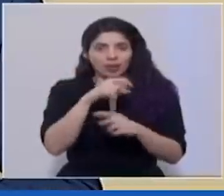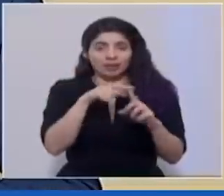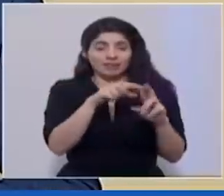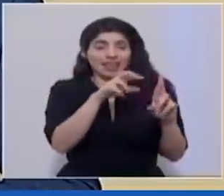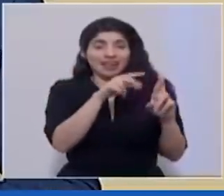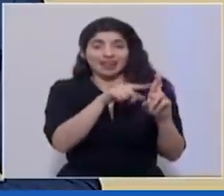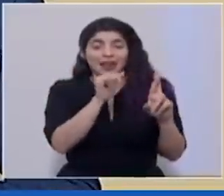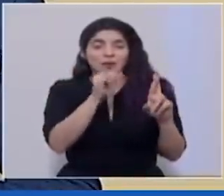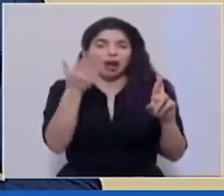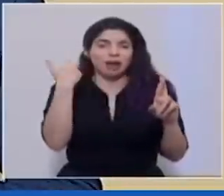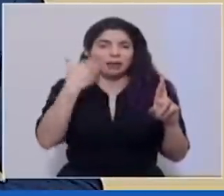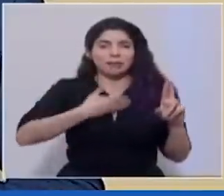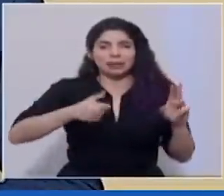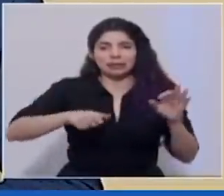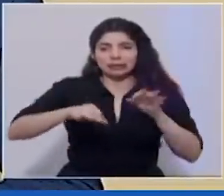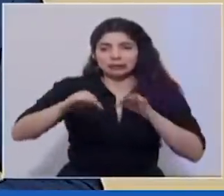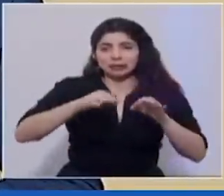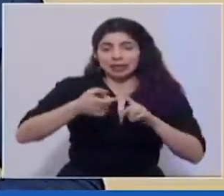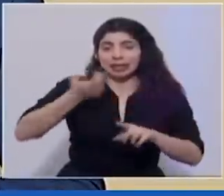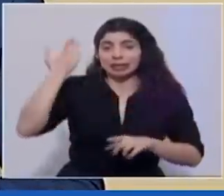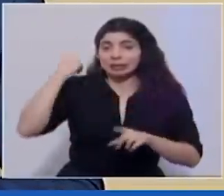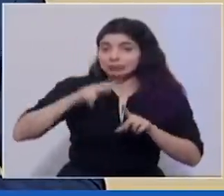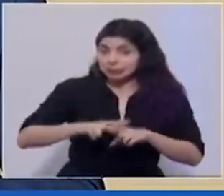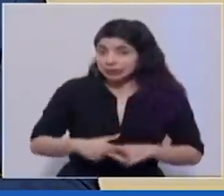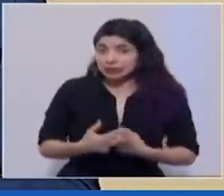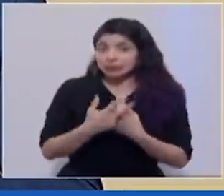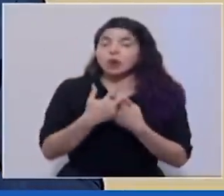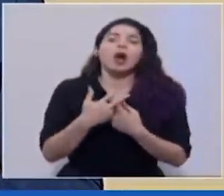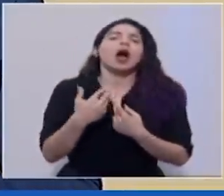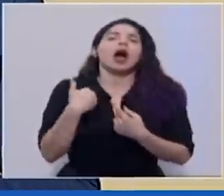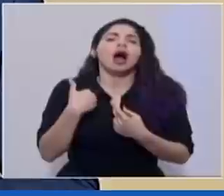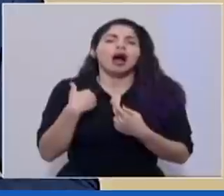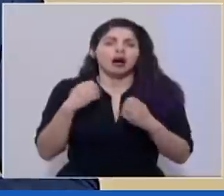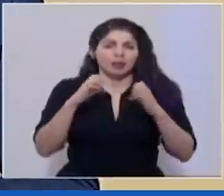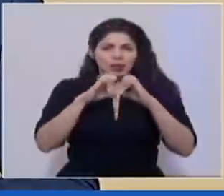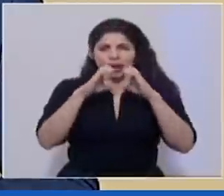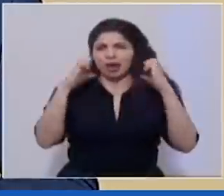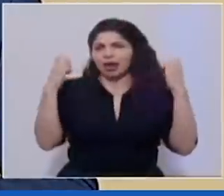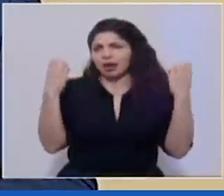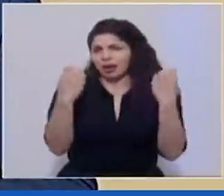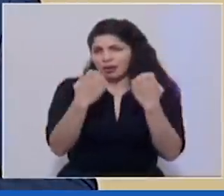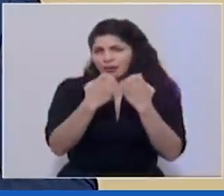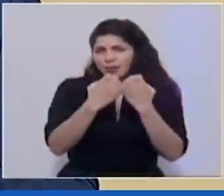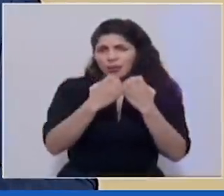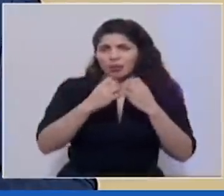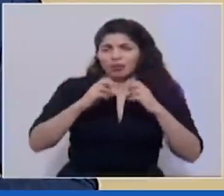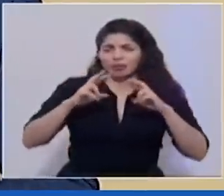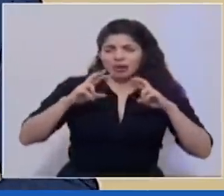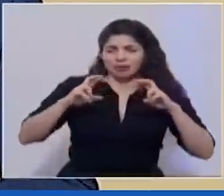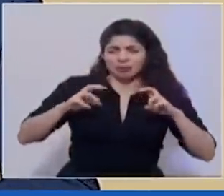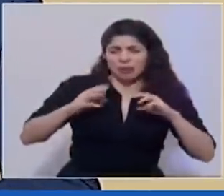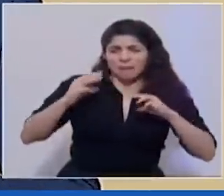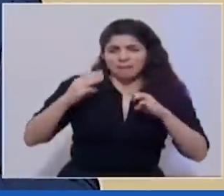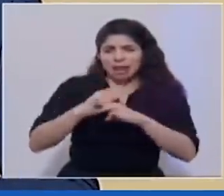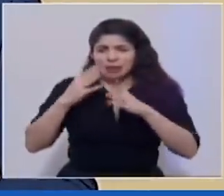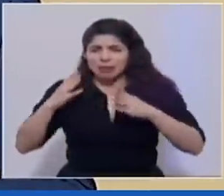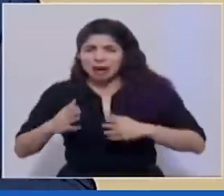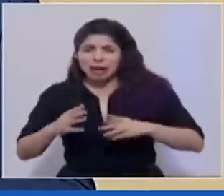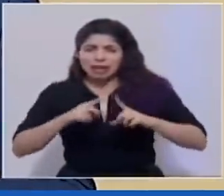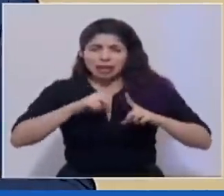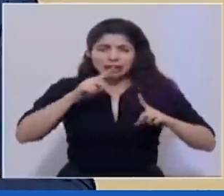explicaba el presidente desde un inicio existe todo un equipo de estadísticos de matemáticos de